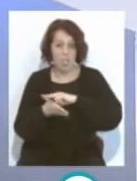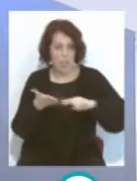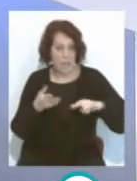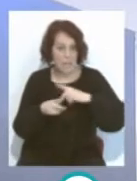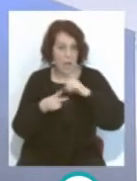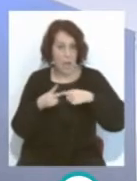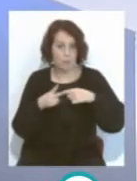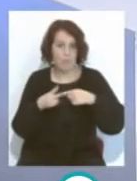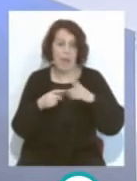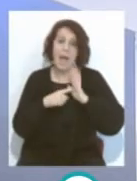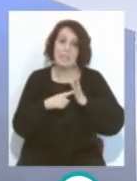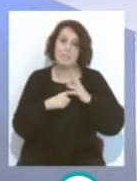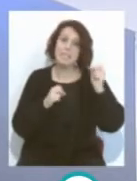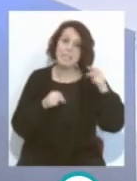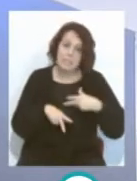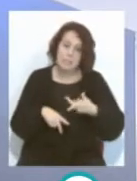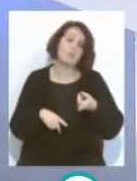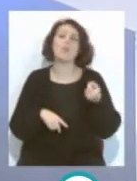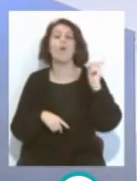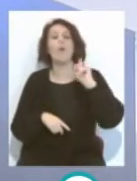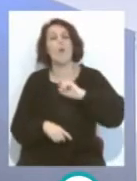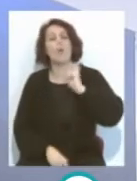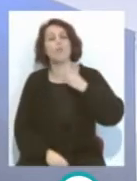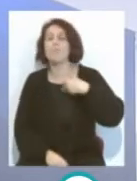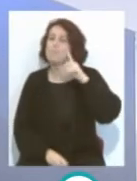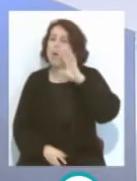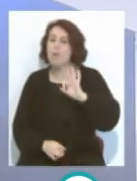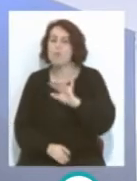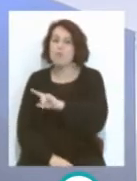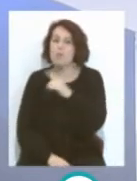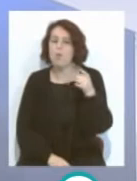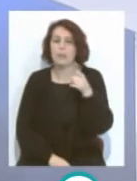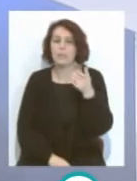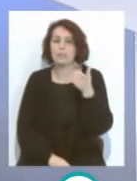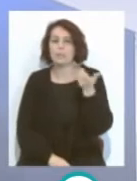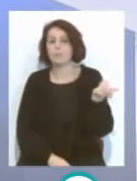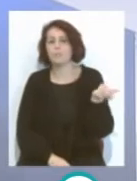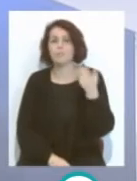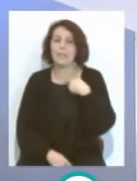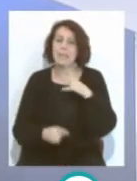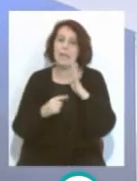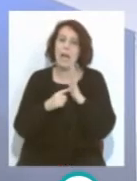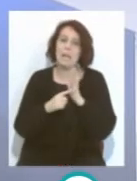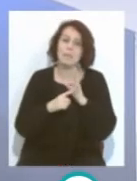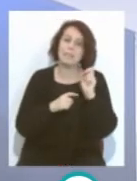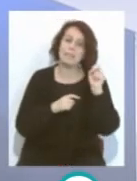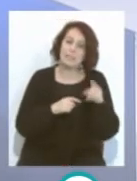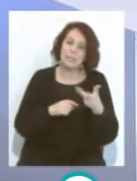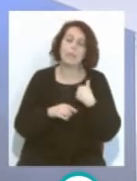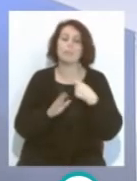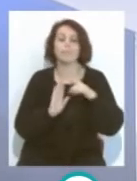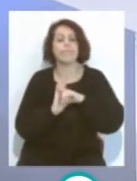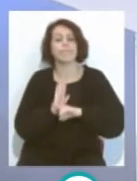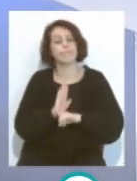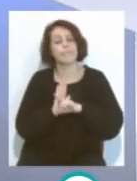sin Yago Aspa y otro Celta, mucho más peligroso. El de sin Yago Aspa pelea por los puestos de